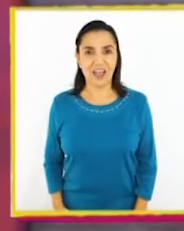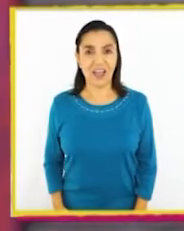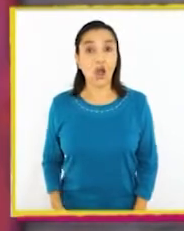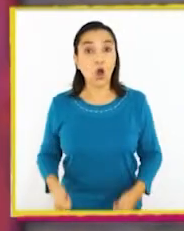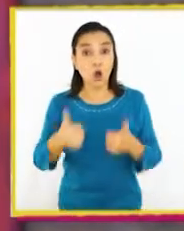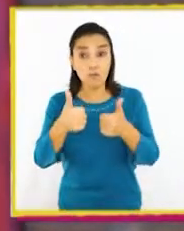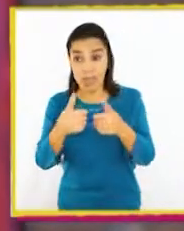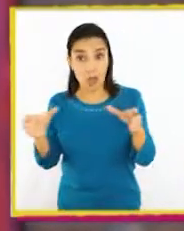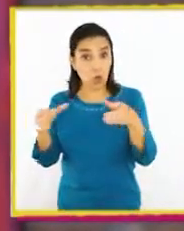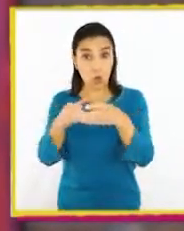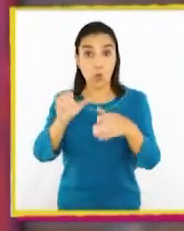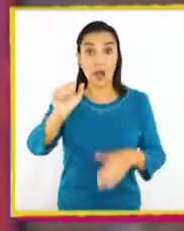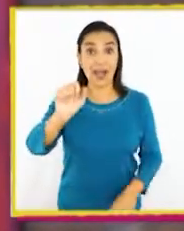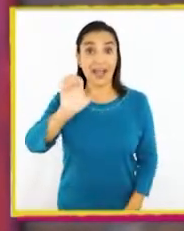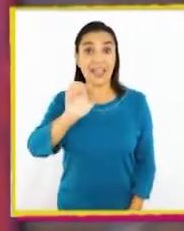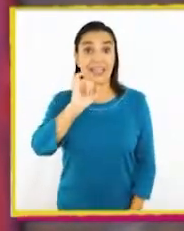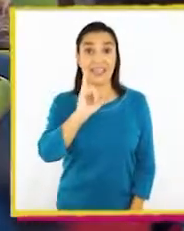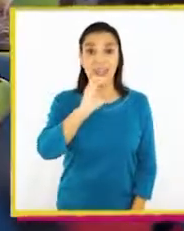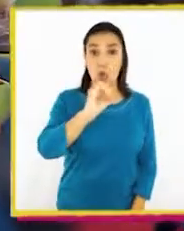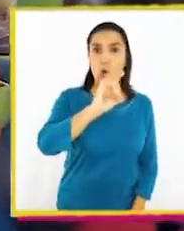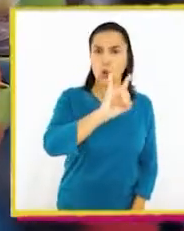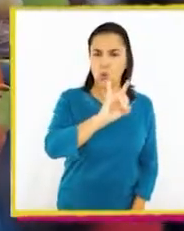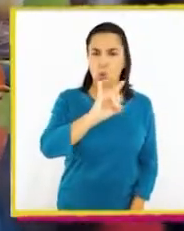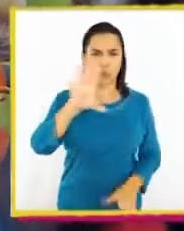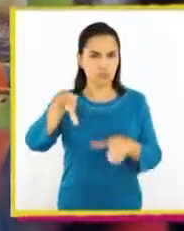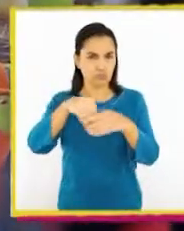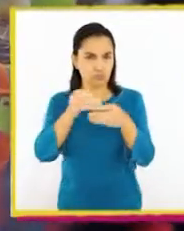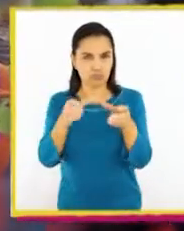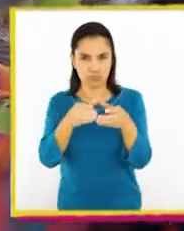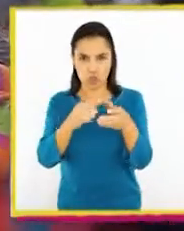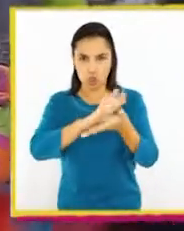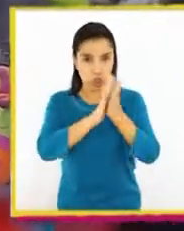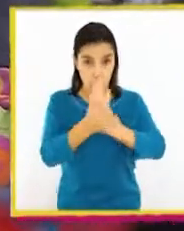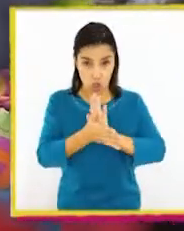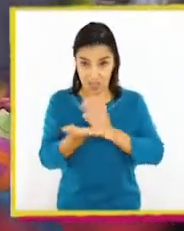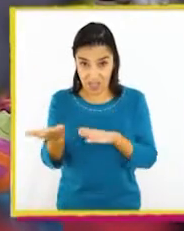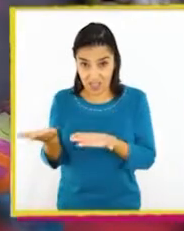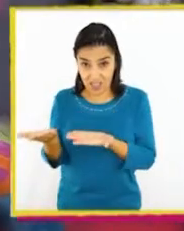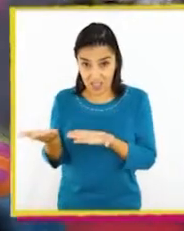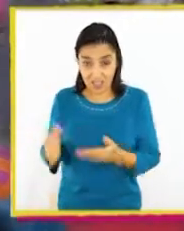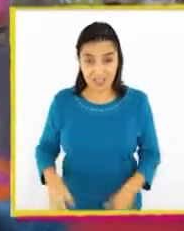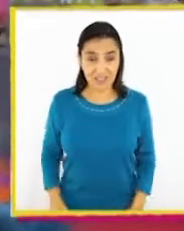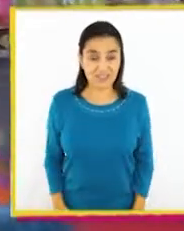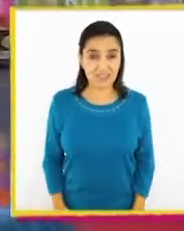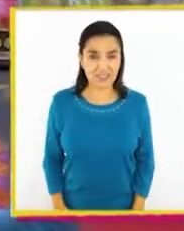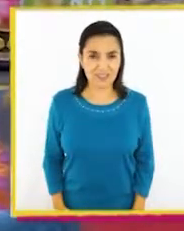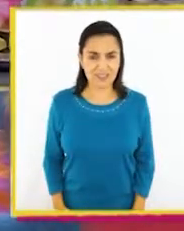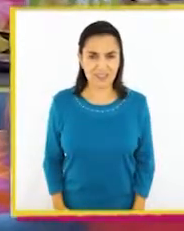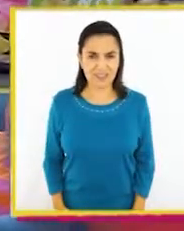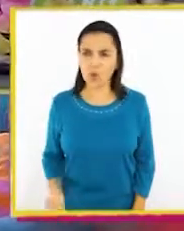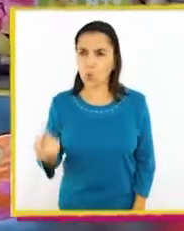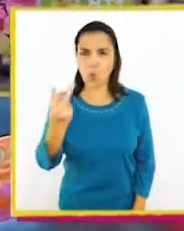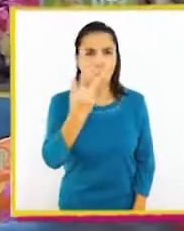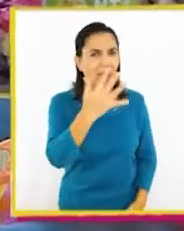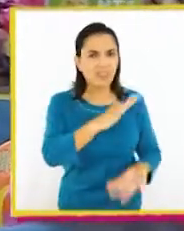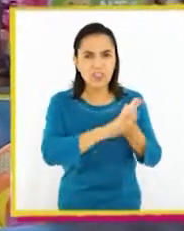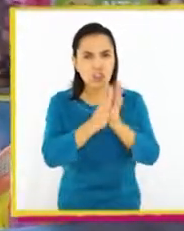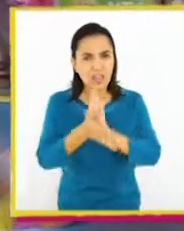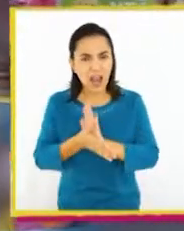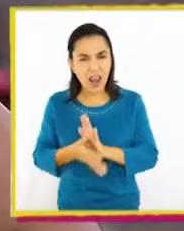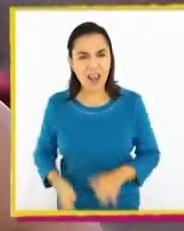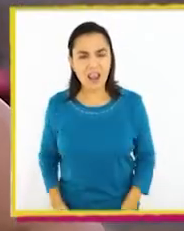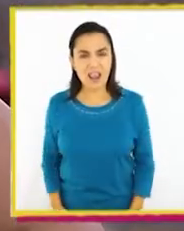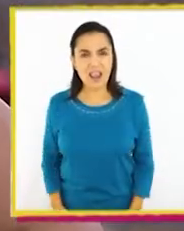¡Muy bien! ¡Las vocales! ¿Y esas son todas las vocales? ¿Cuántas vocales son?